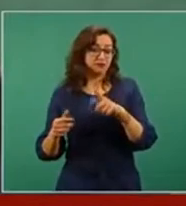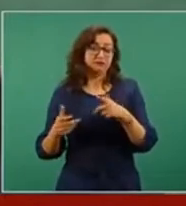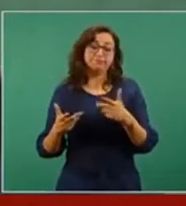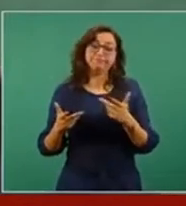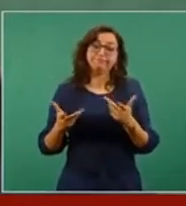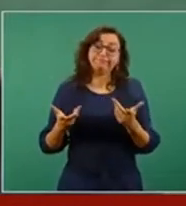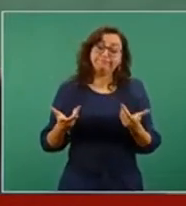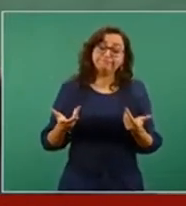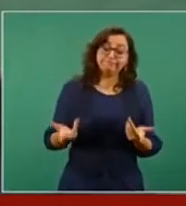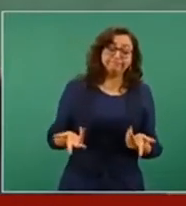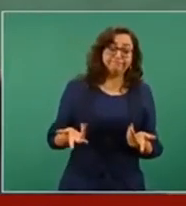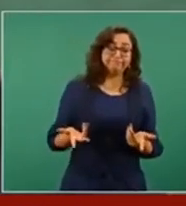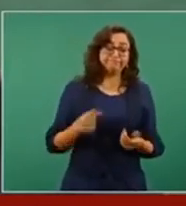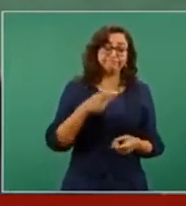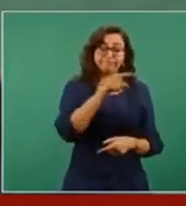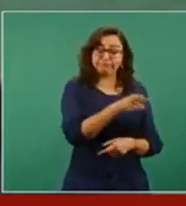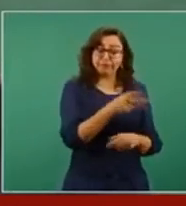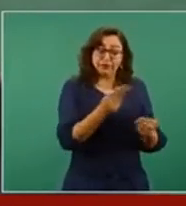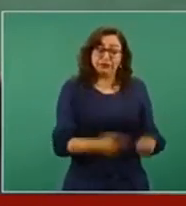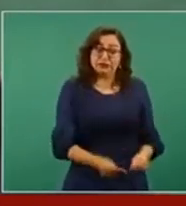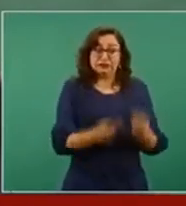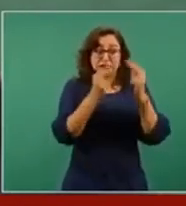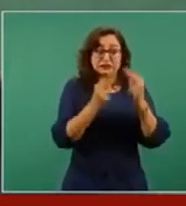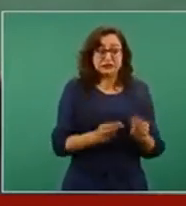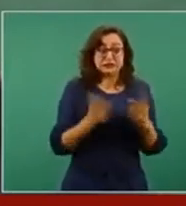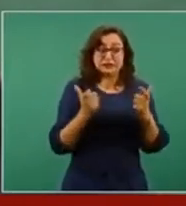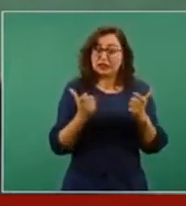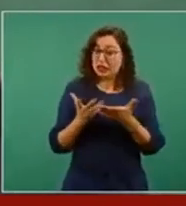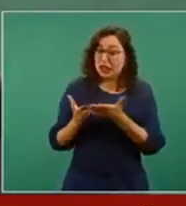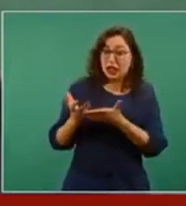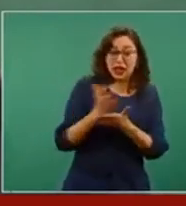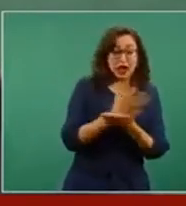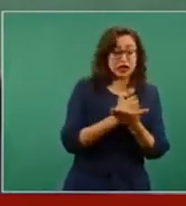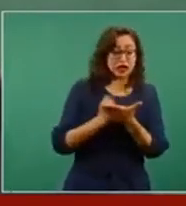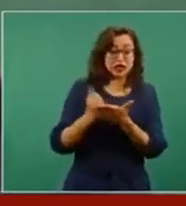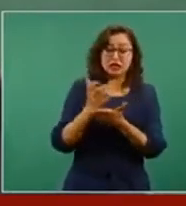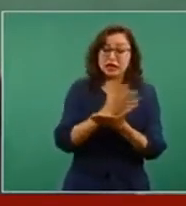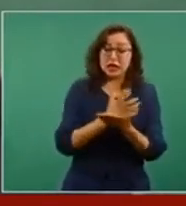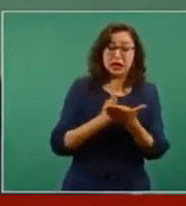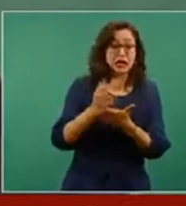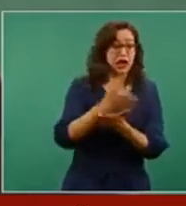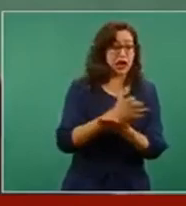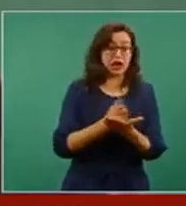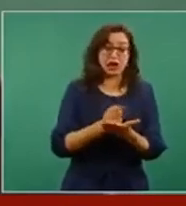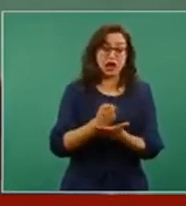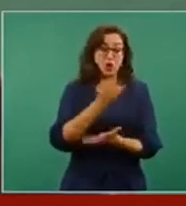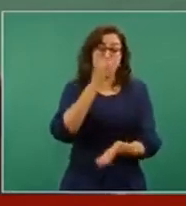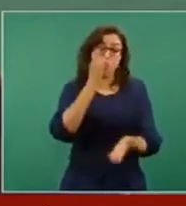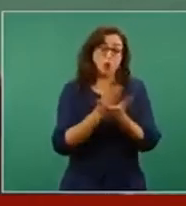Y lucrativo para tu empresa,